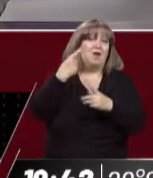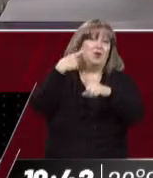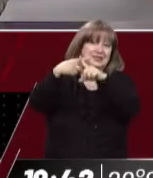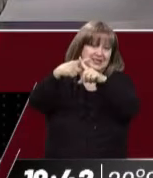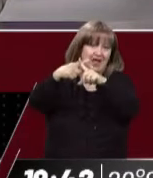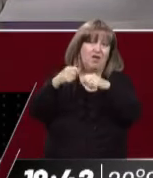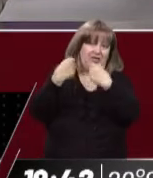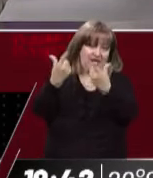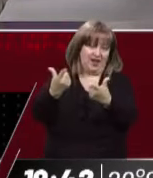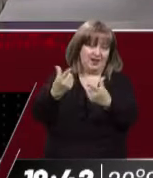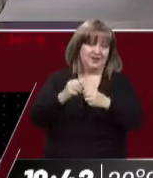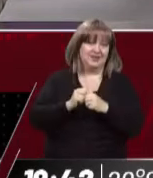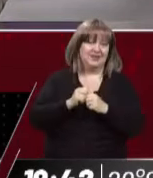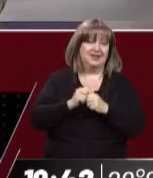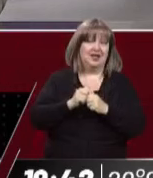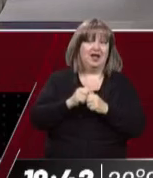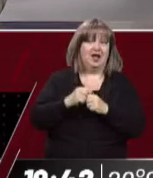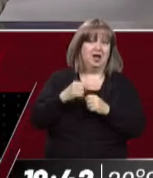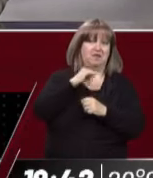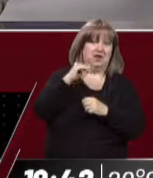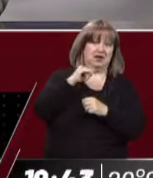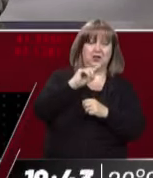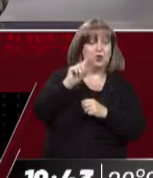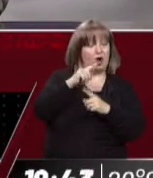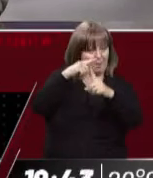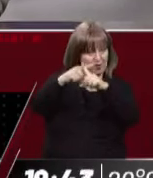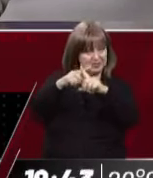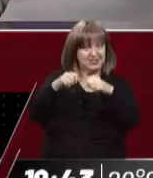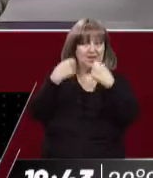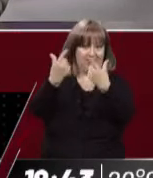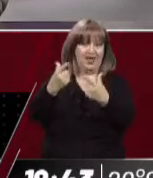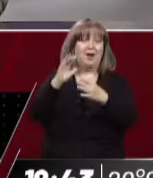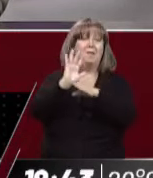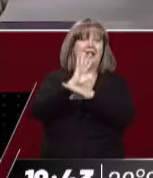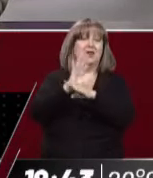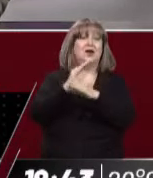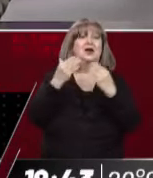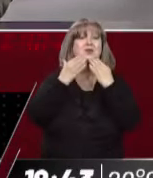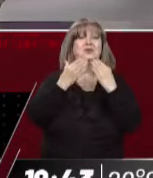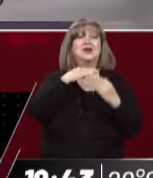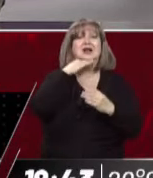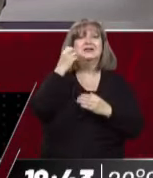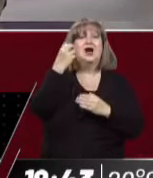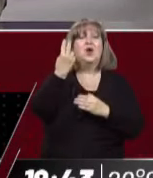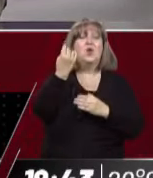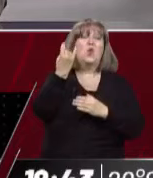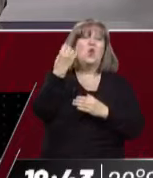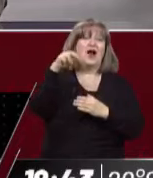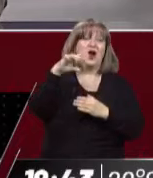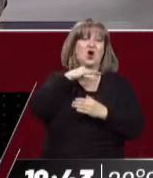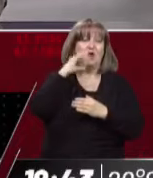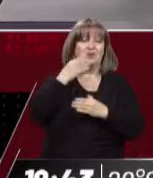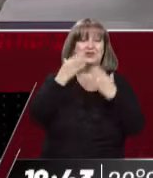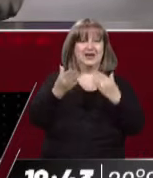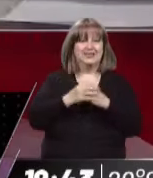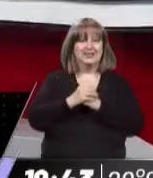sabemos. No se tomó como tal por mucha gente, pero era un elogio. Juanjo, te agradecemos por este ratito que nos dedicaste. No hay problema, saludos. Gracias,